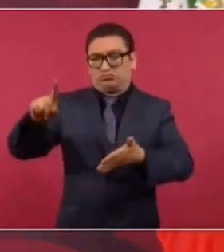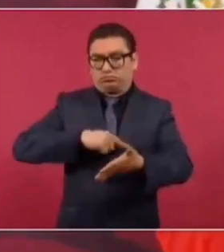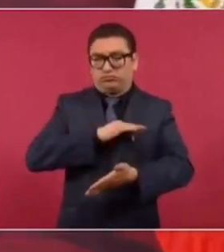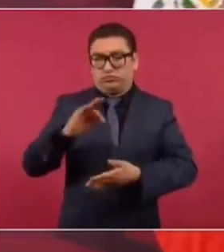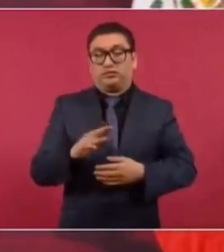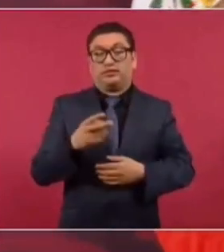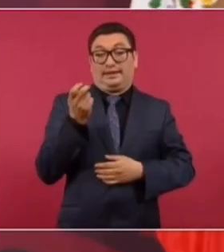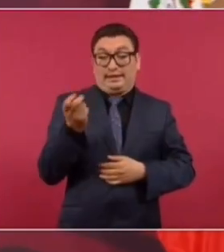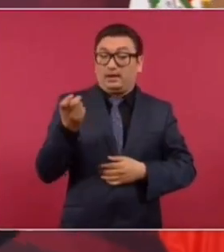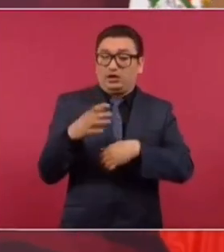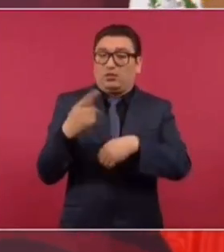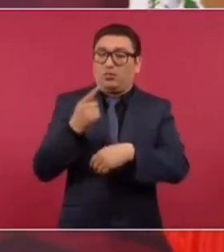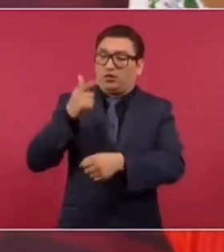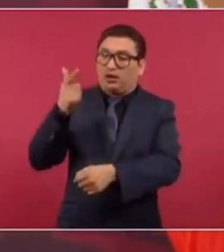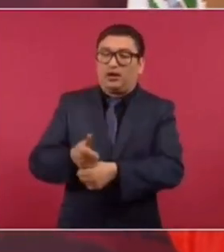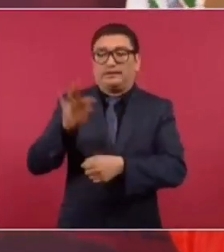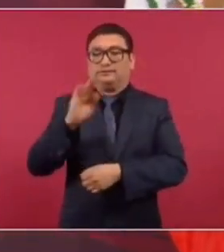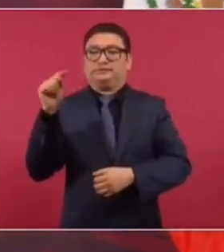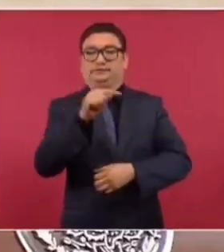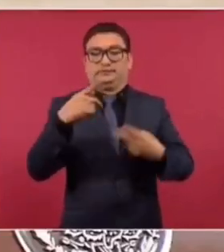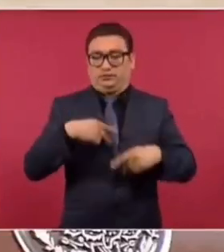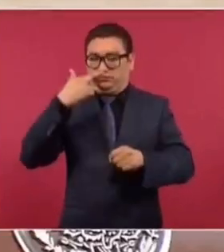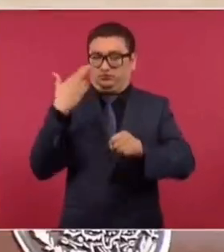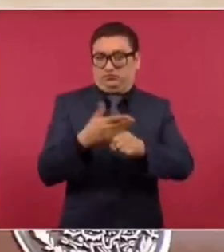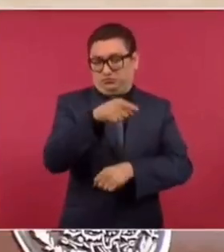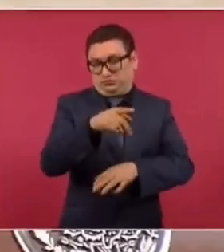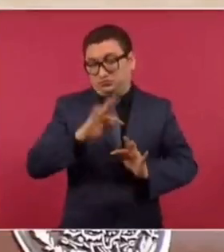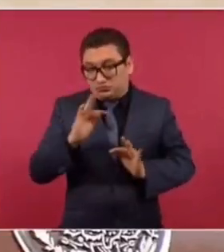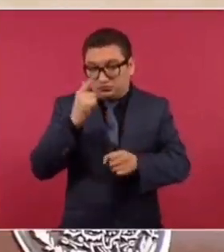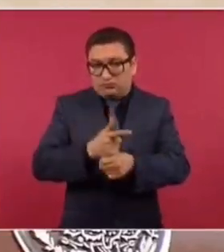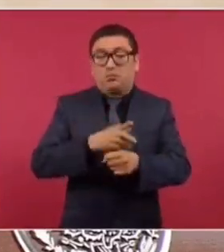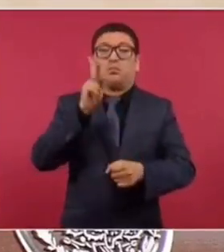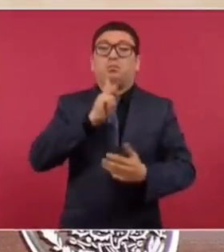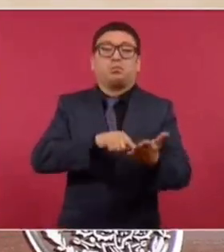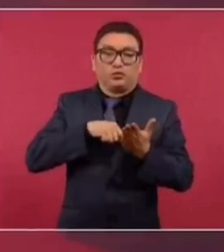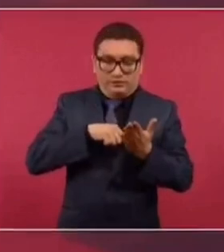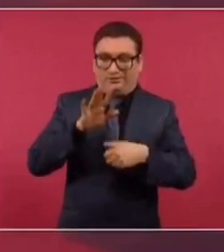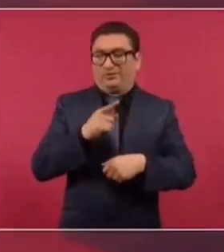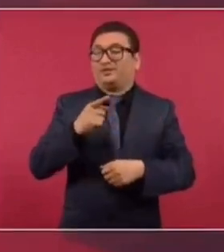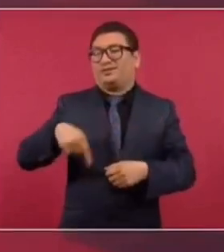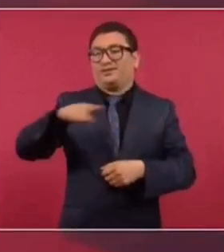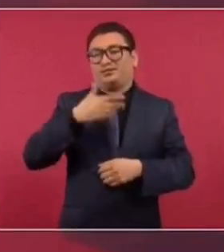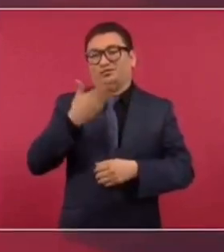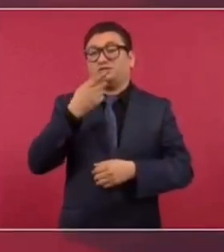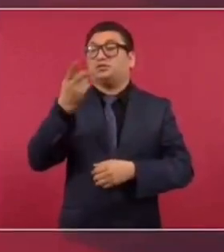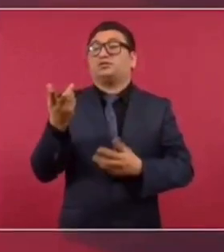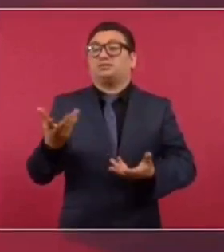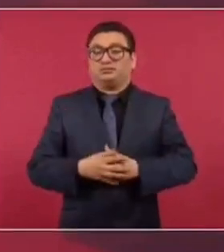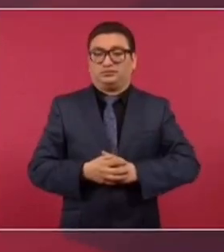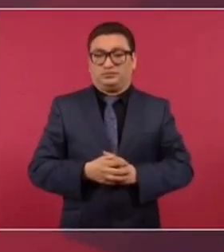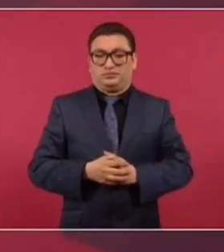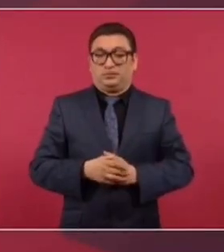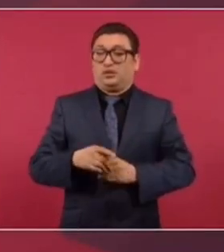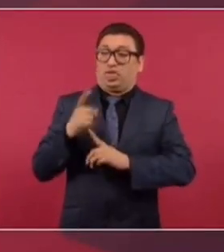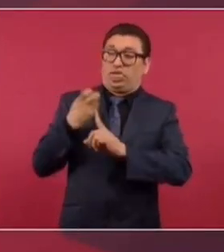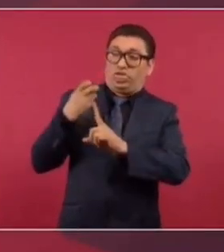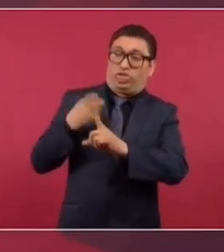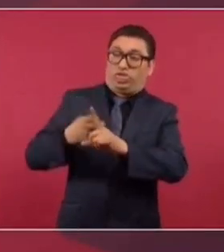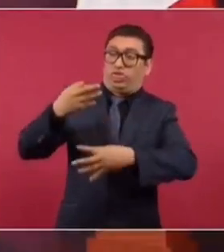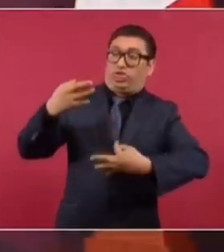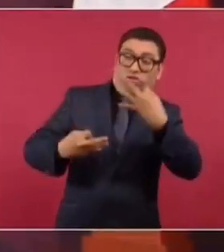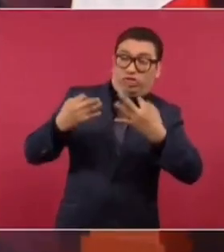de que resulte responsable una persona. Porque aquí también se fueron a juzgar.